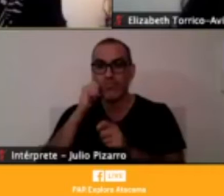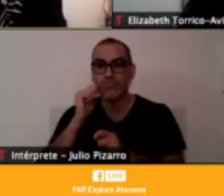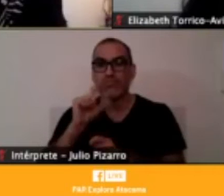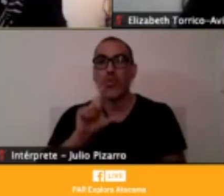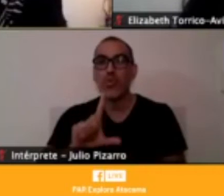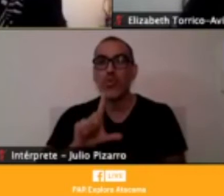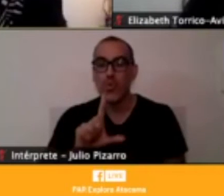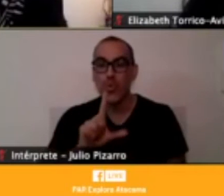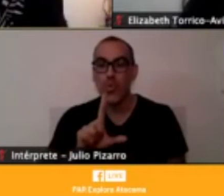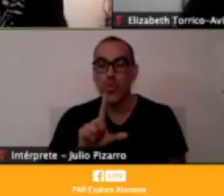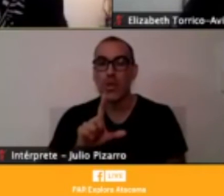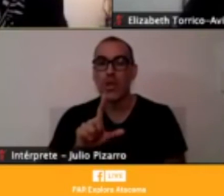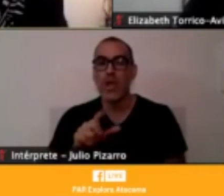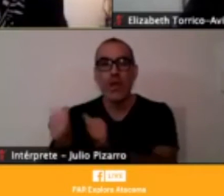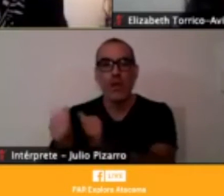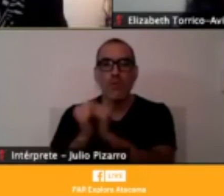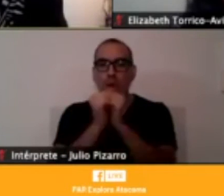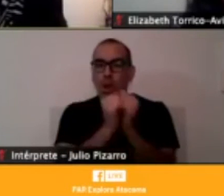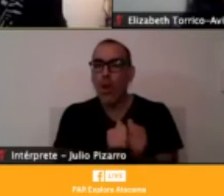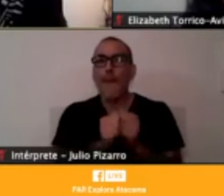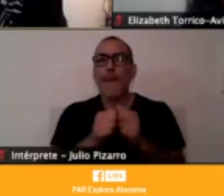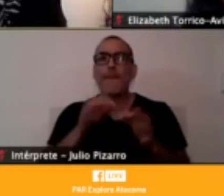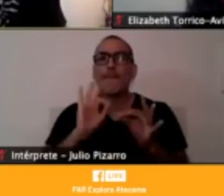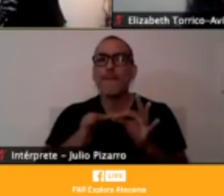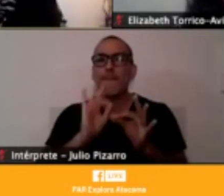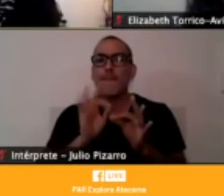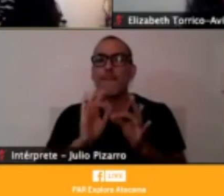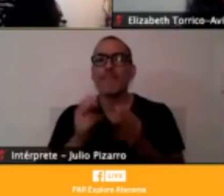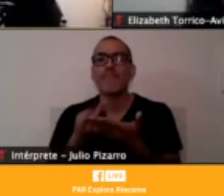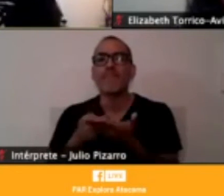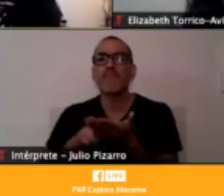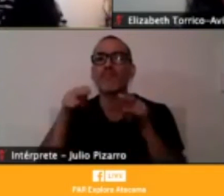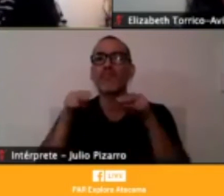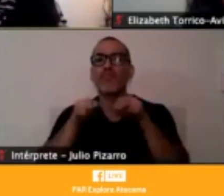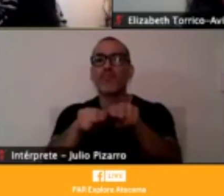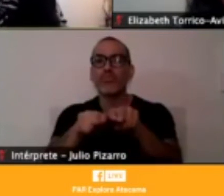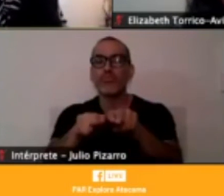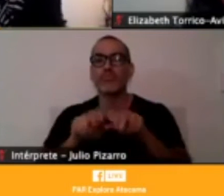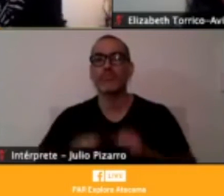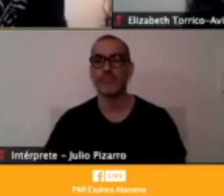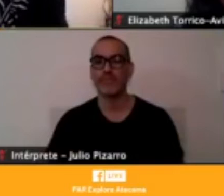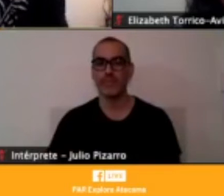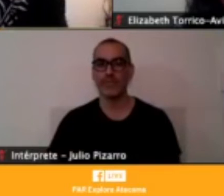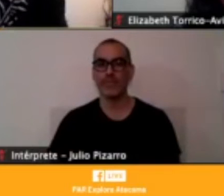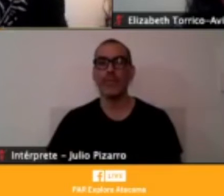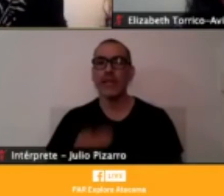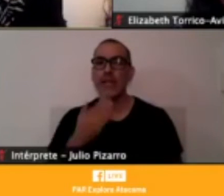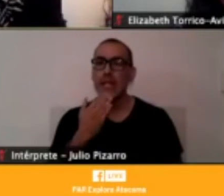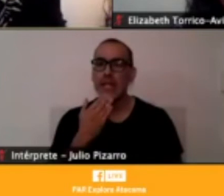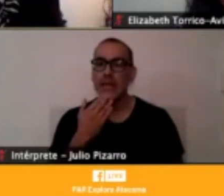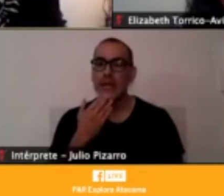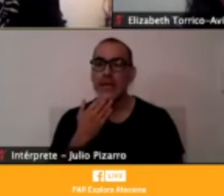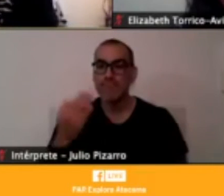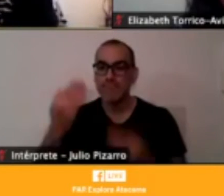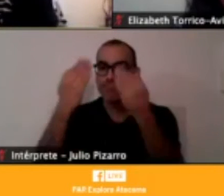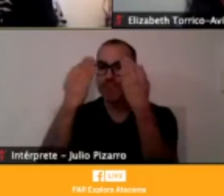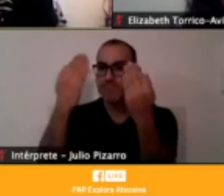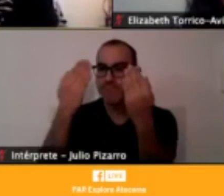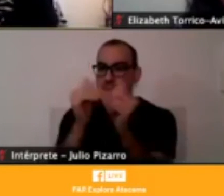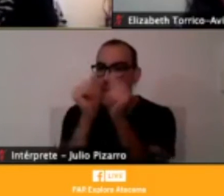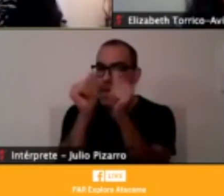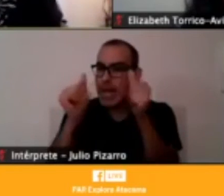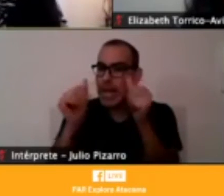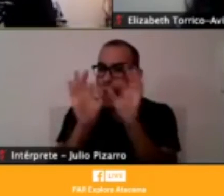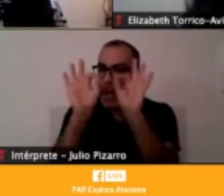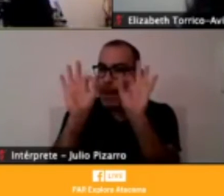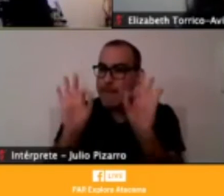de hoy, haciendo la traducción simulitana. Y quiero saludar muy especialmente a Elizabeth Torrico